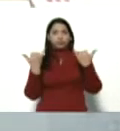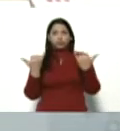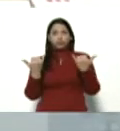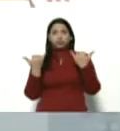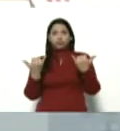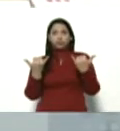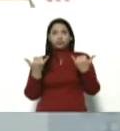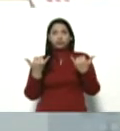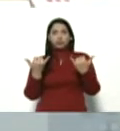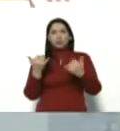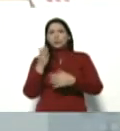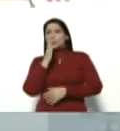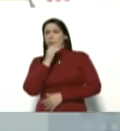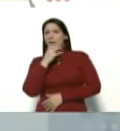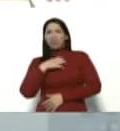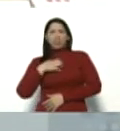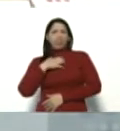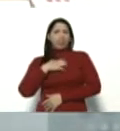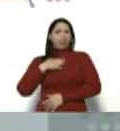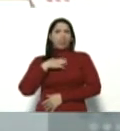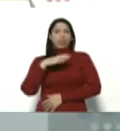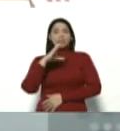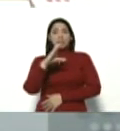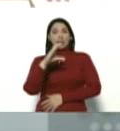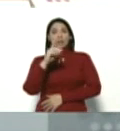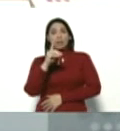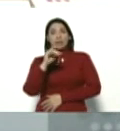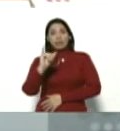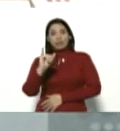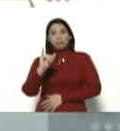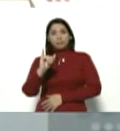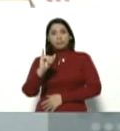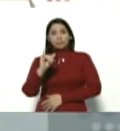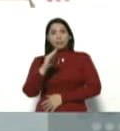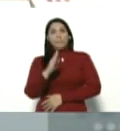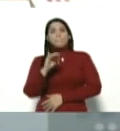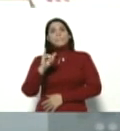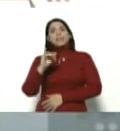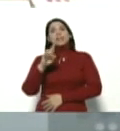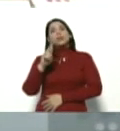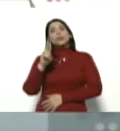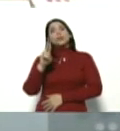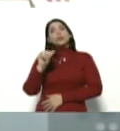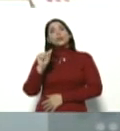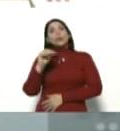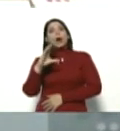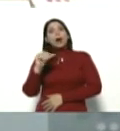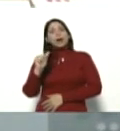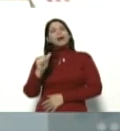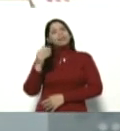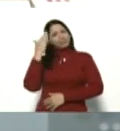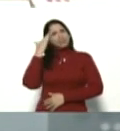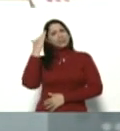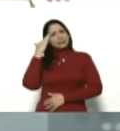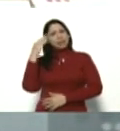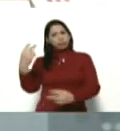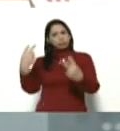asintomática en el centro de diagnóstico integral de Viruaca. Mi saludo, sé que nos está viendo. Mi saludo.